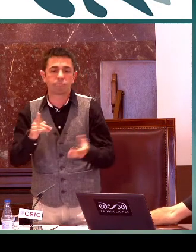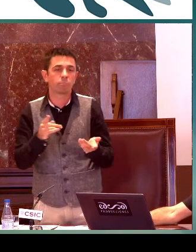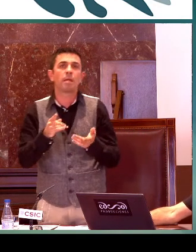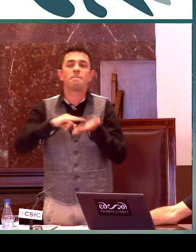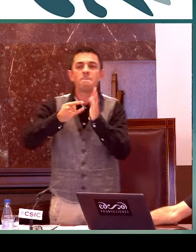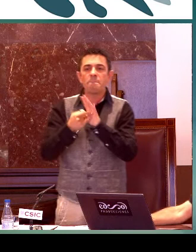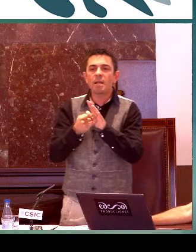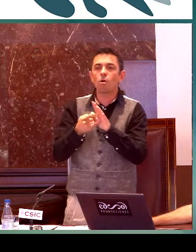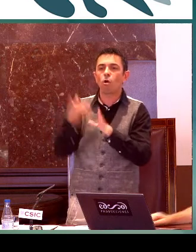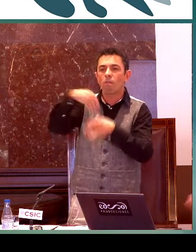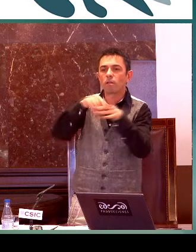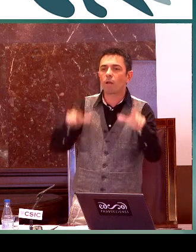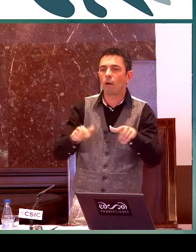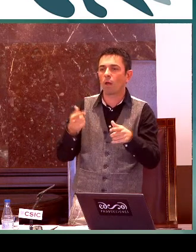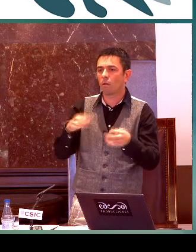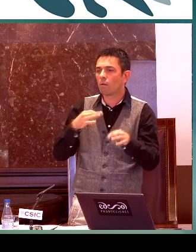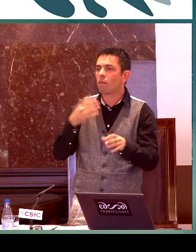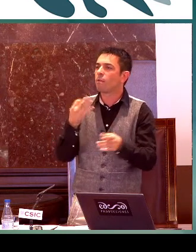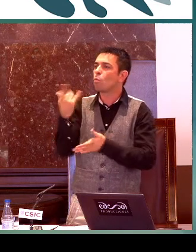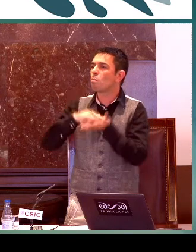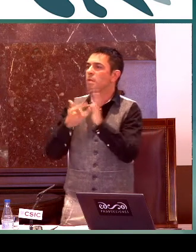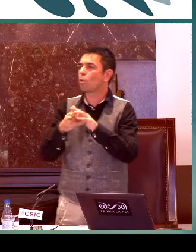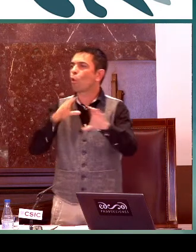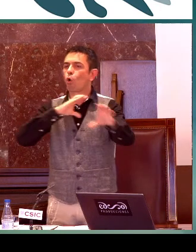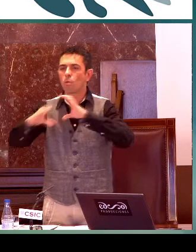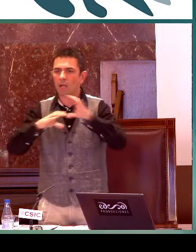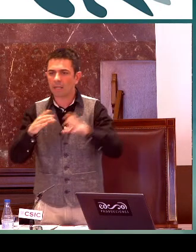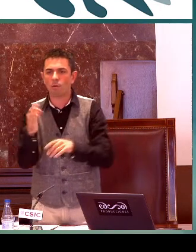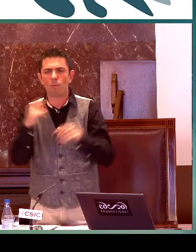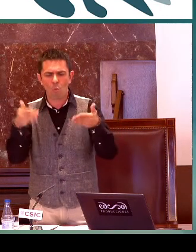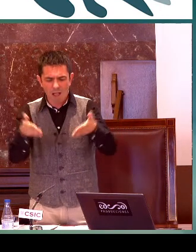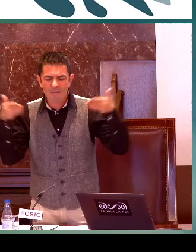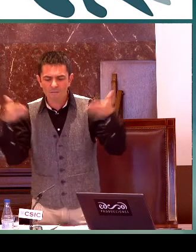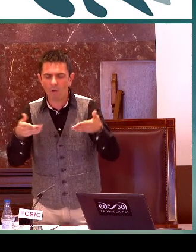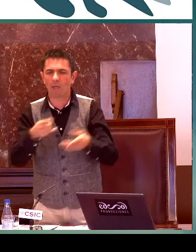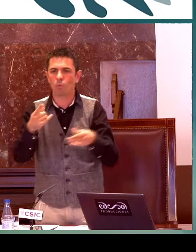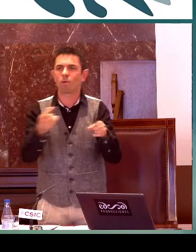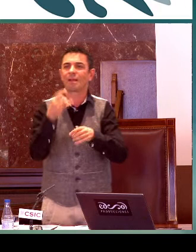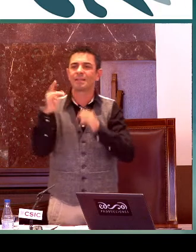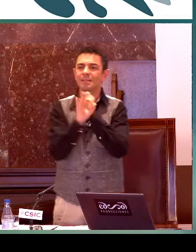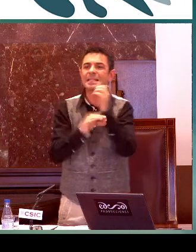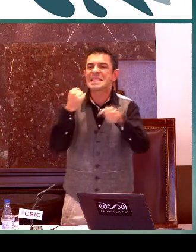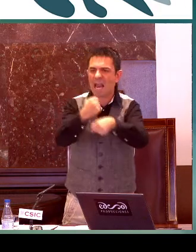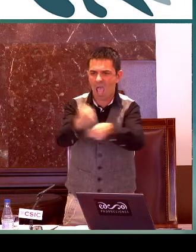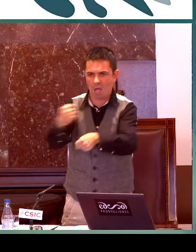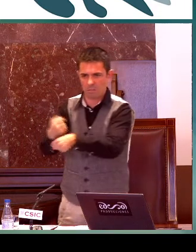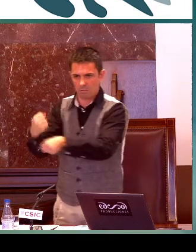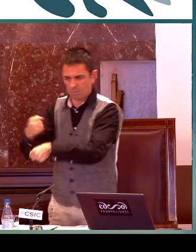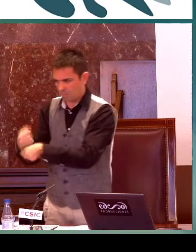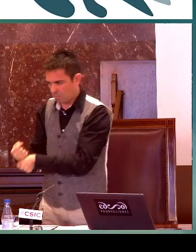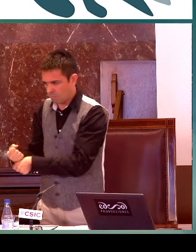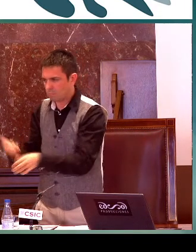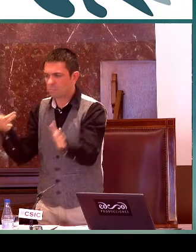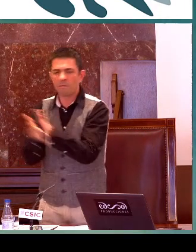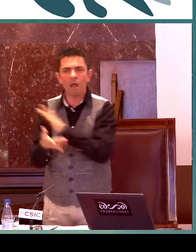Entonces, como resumen o como conclusión, el método dentro del aula que trabajamos es un método comunicativo enfocado en